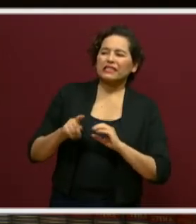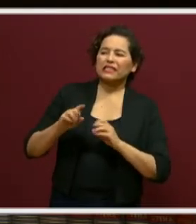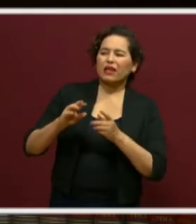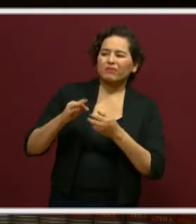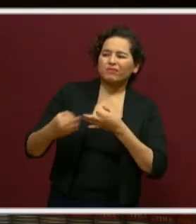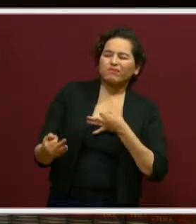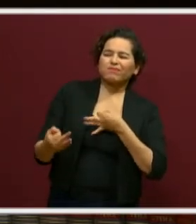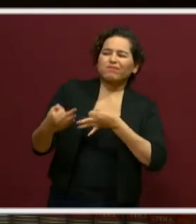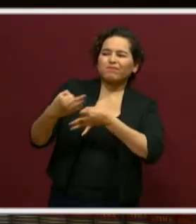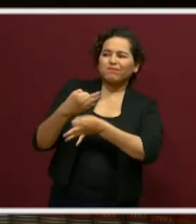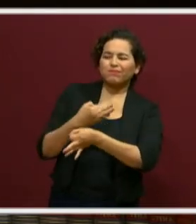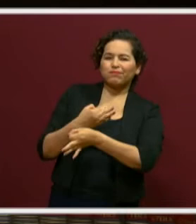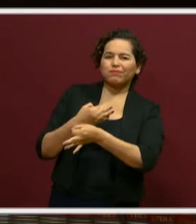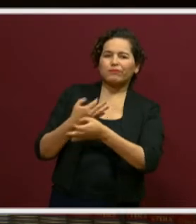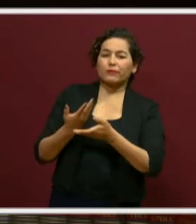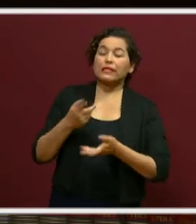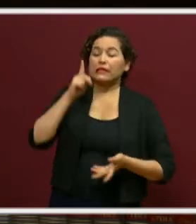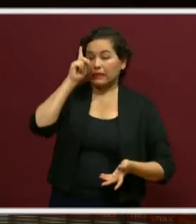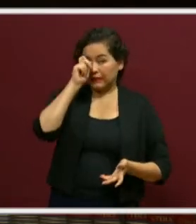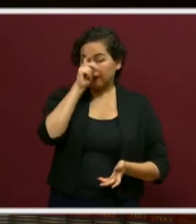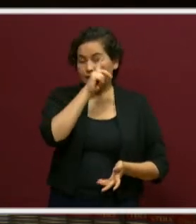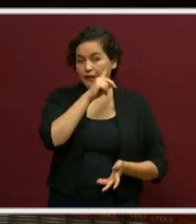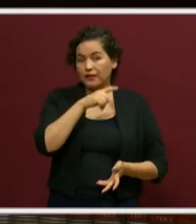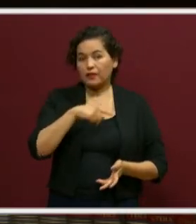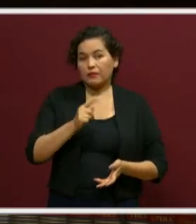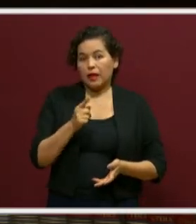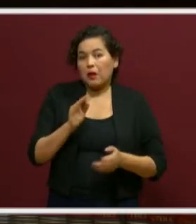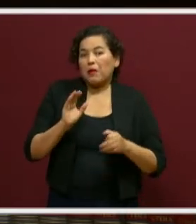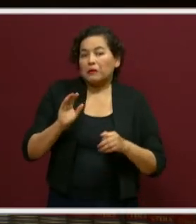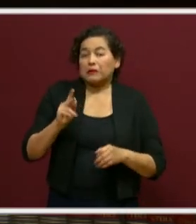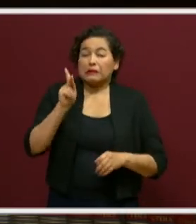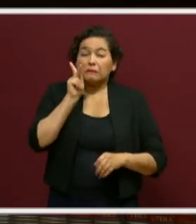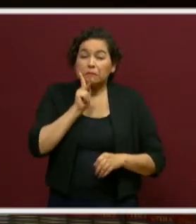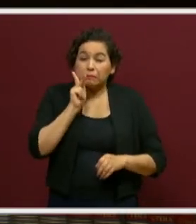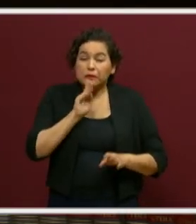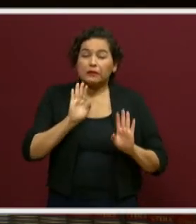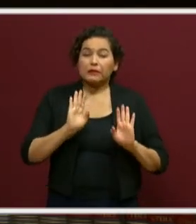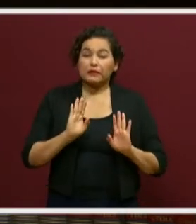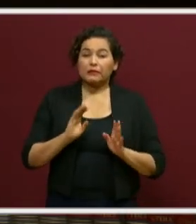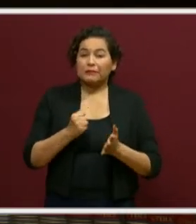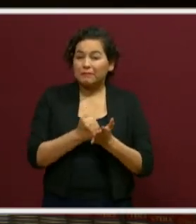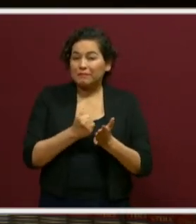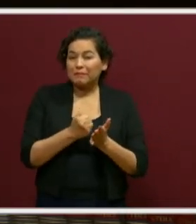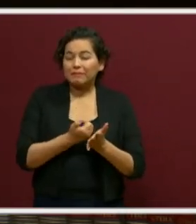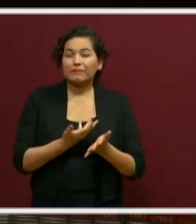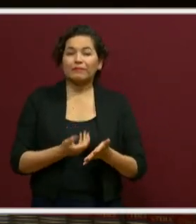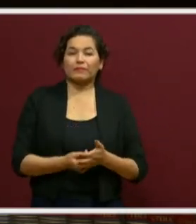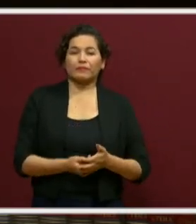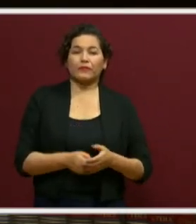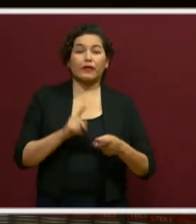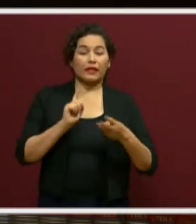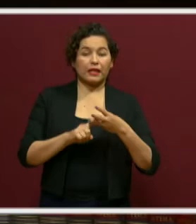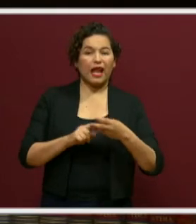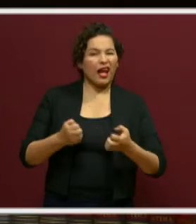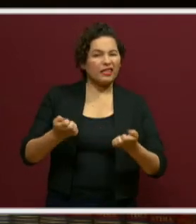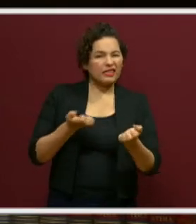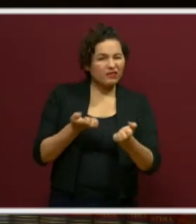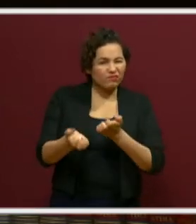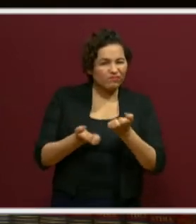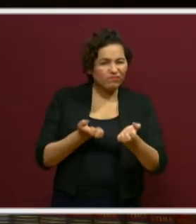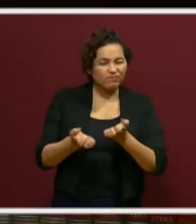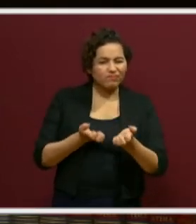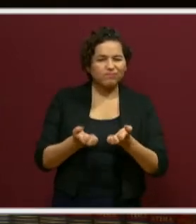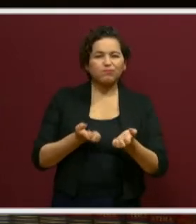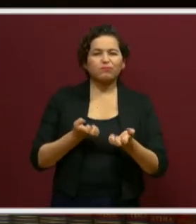en su lugar. Es difícil, pero fue lo que se intentó. Y la activación física, que es una cosa muy necesaria.